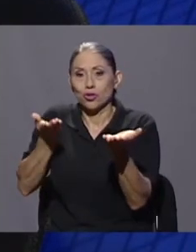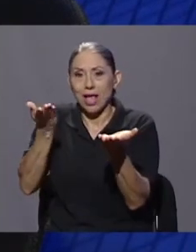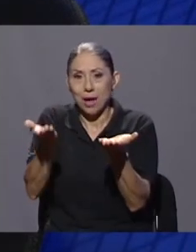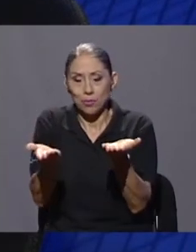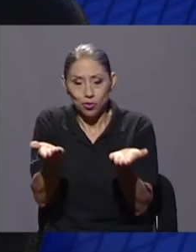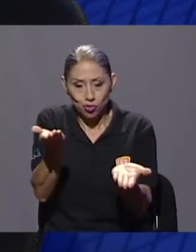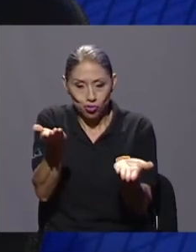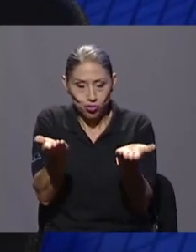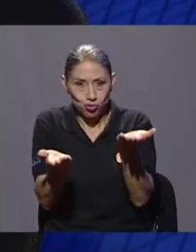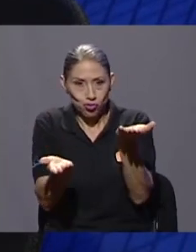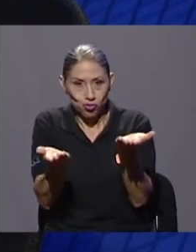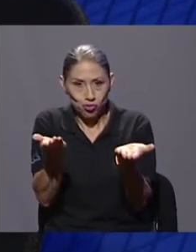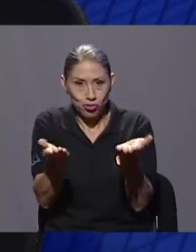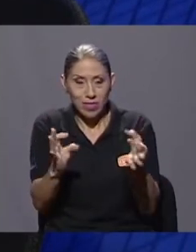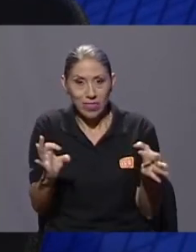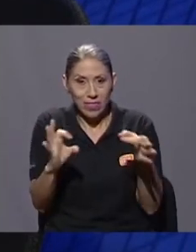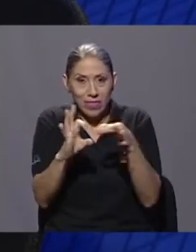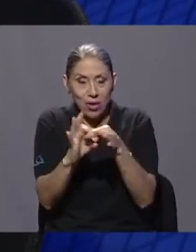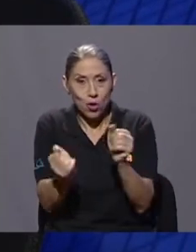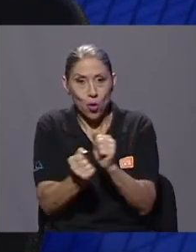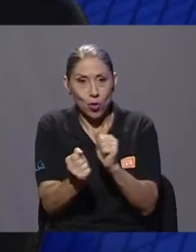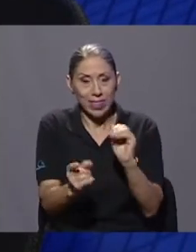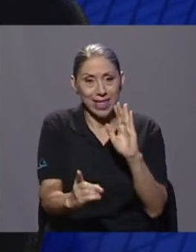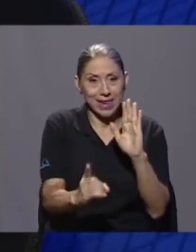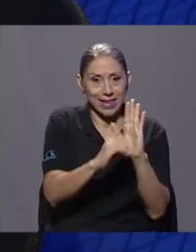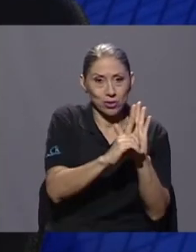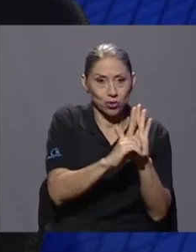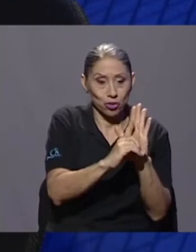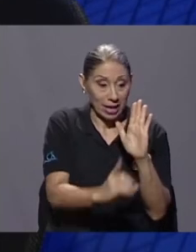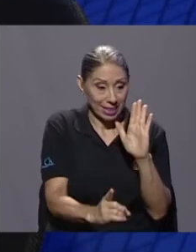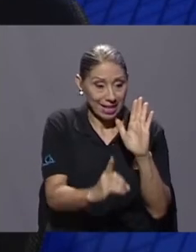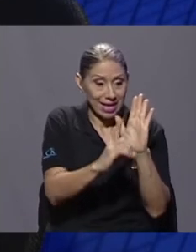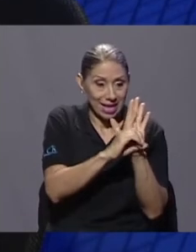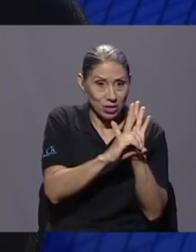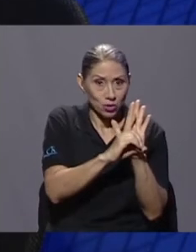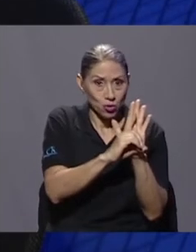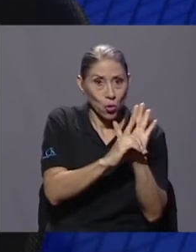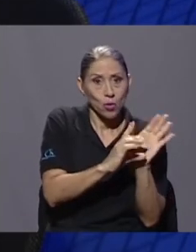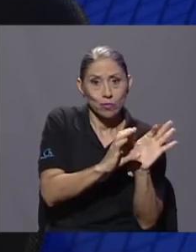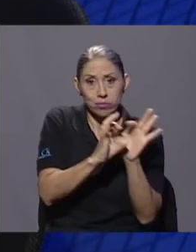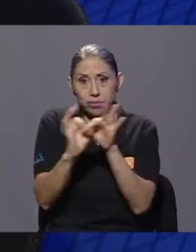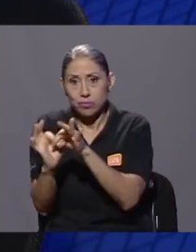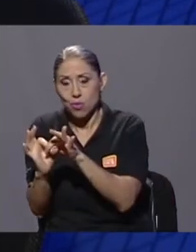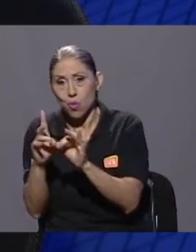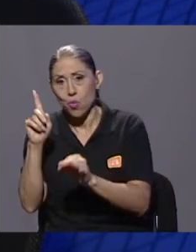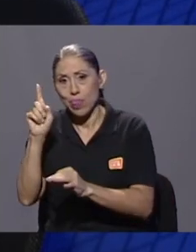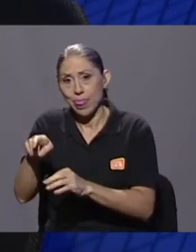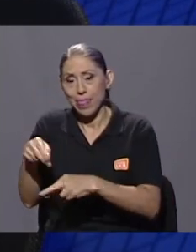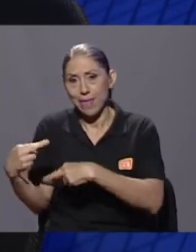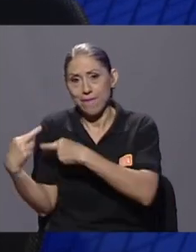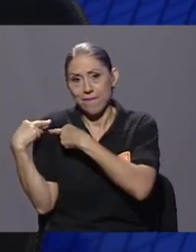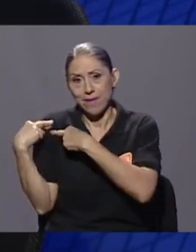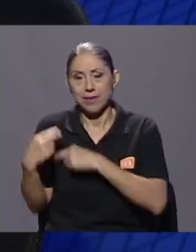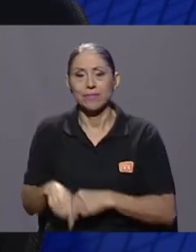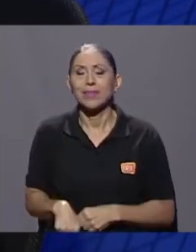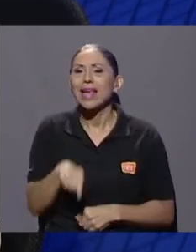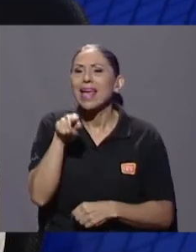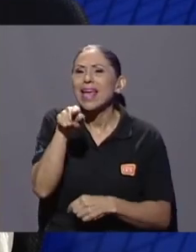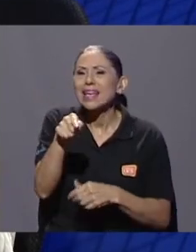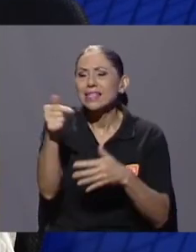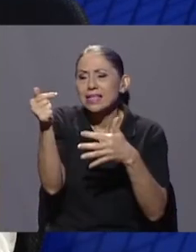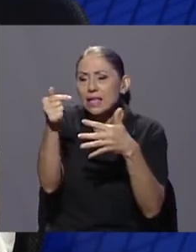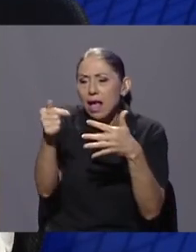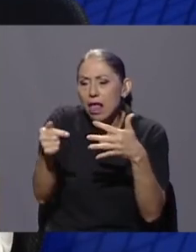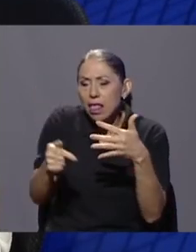está amparado a un deber. Entonces, esa serie de condiciones, como por ejemplo,